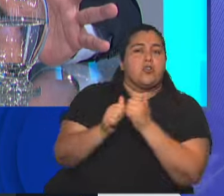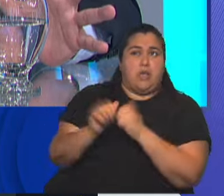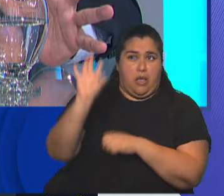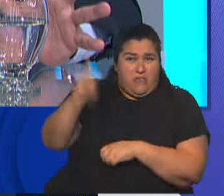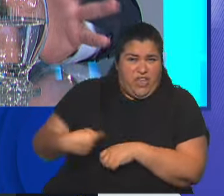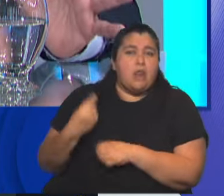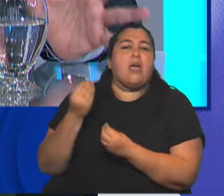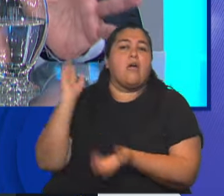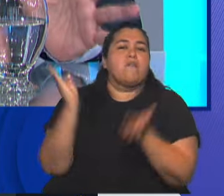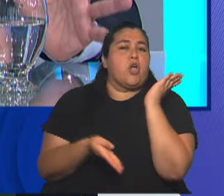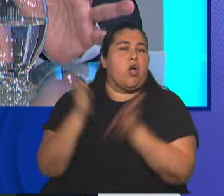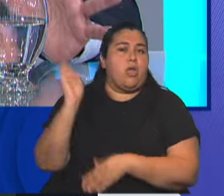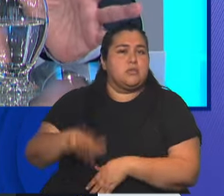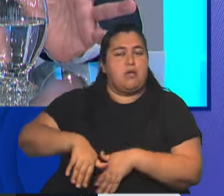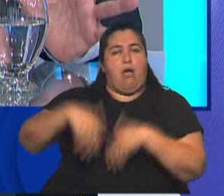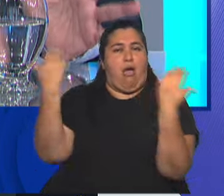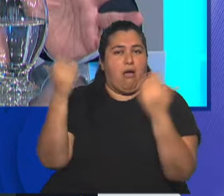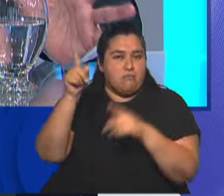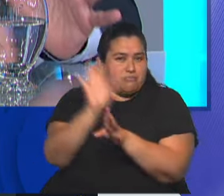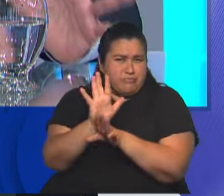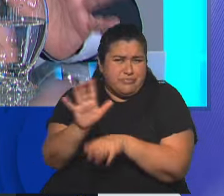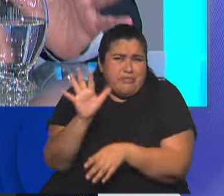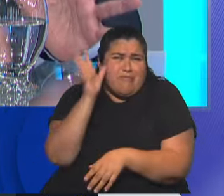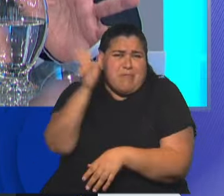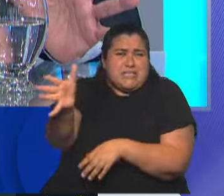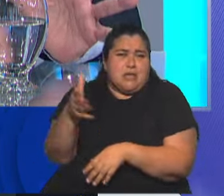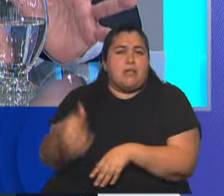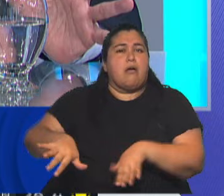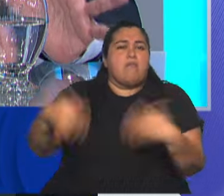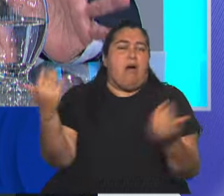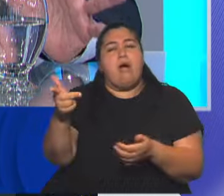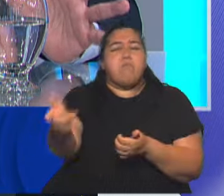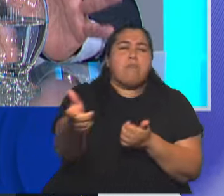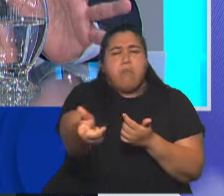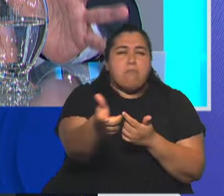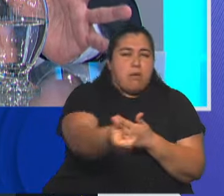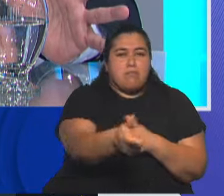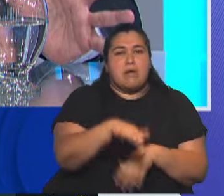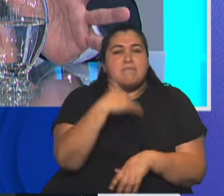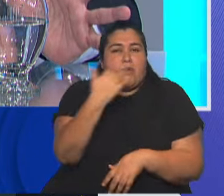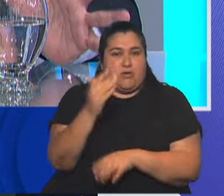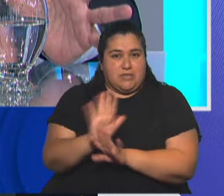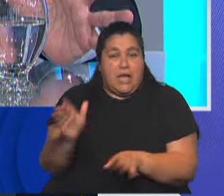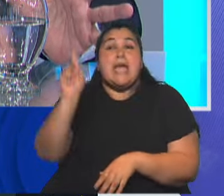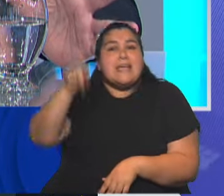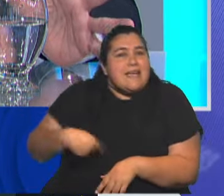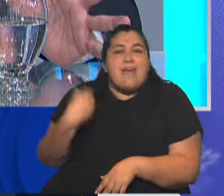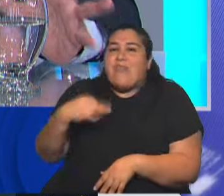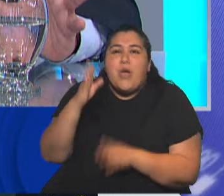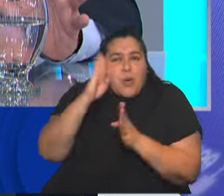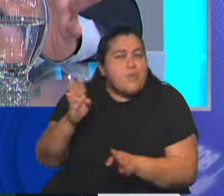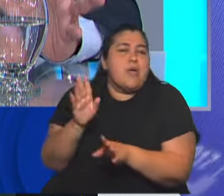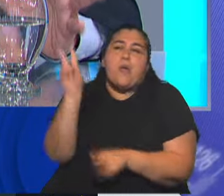inusitada, violencia que va más allá de niveles normales, matar por matar. Por eso esto tiene que ponérsele un